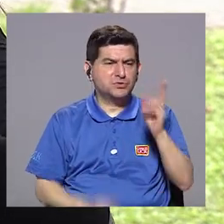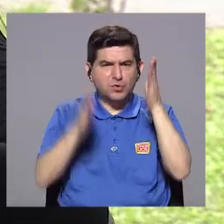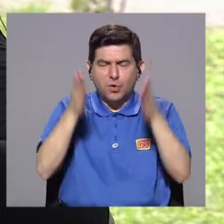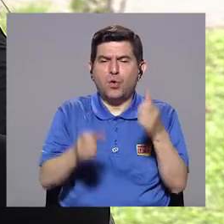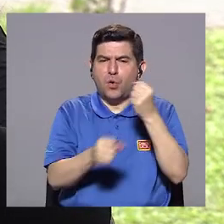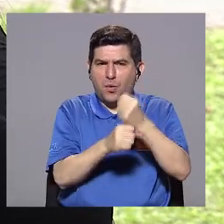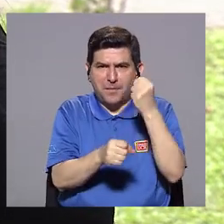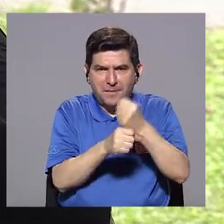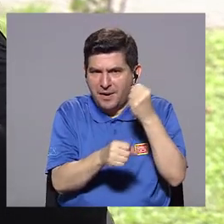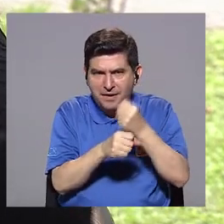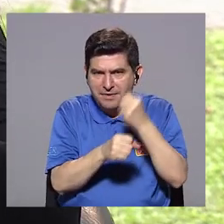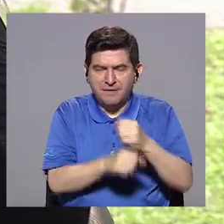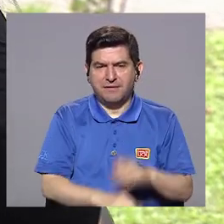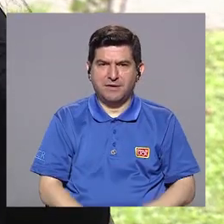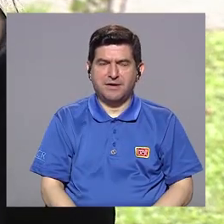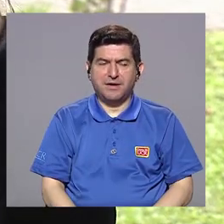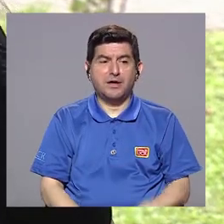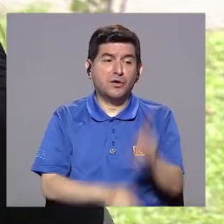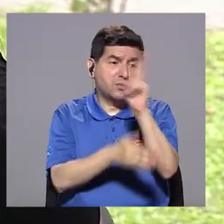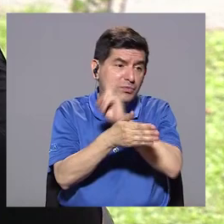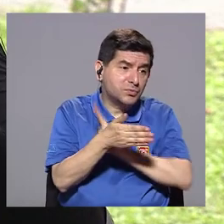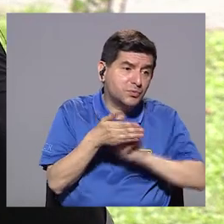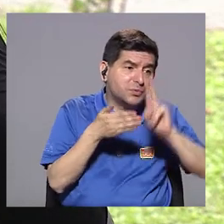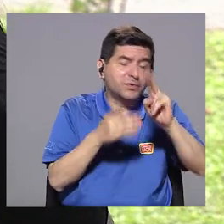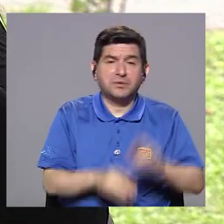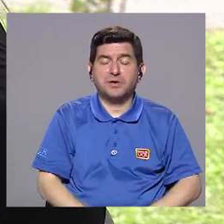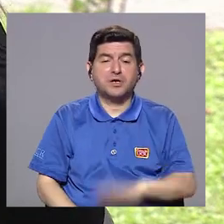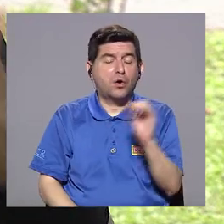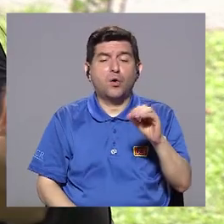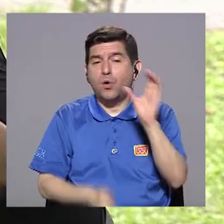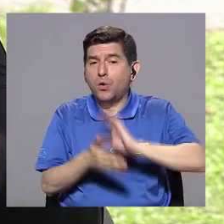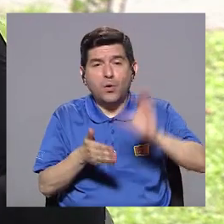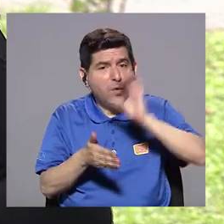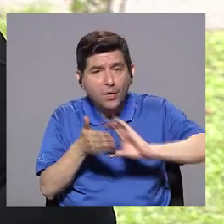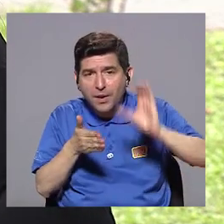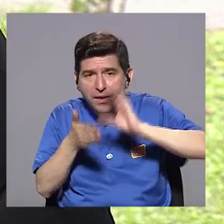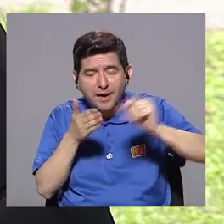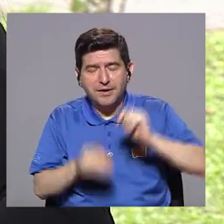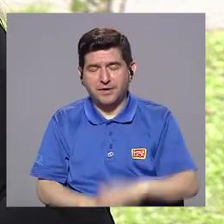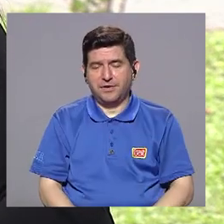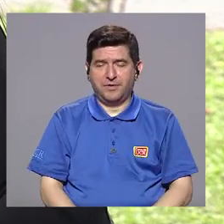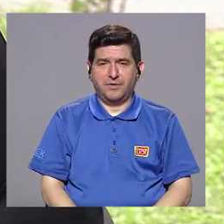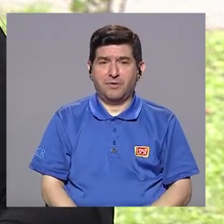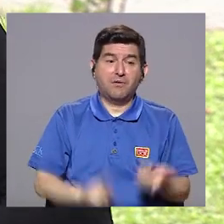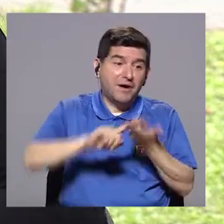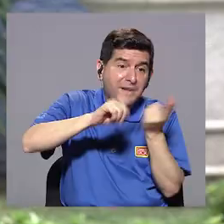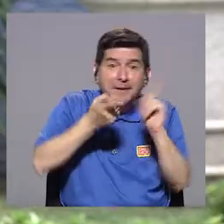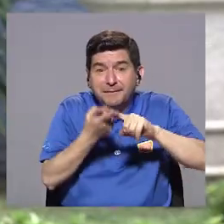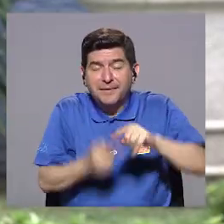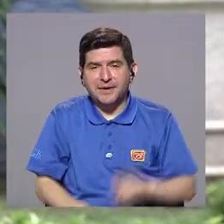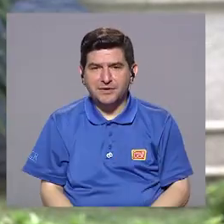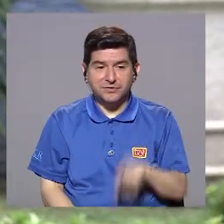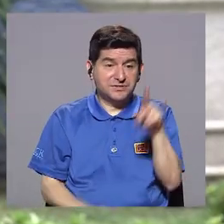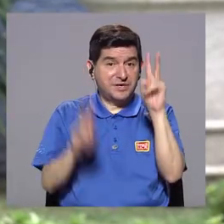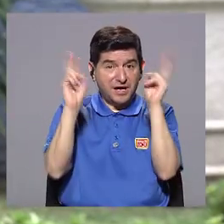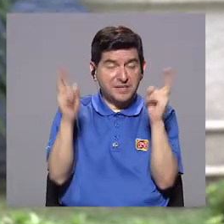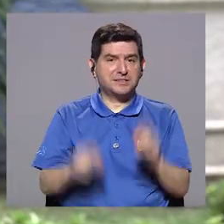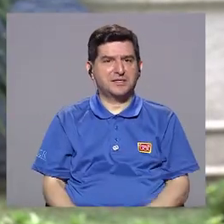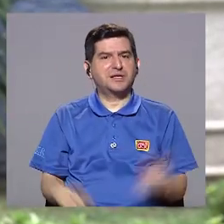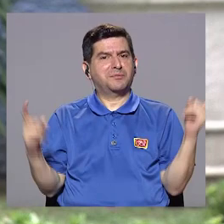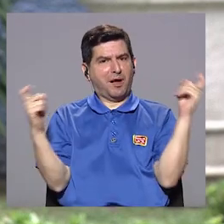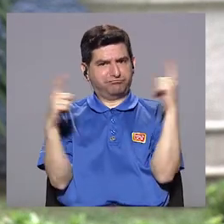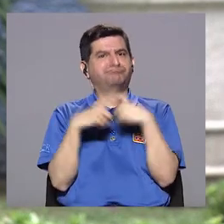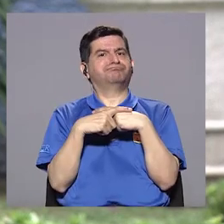de trabajo, en la universidad o en el colegio, amigos. Este es un tema que es bastante